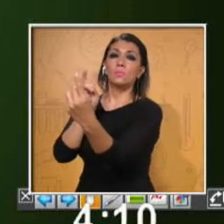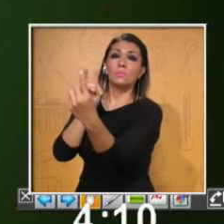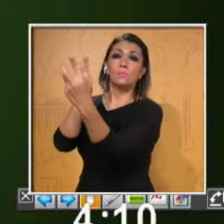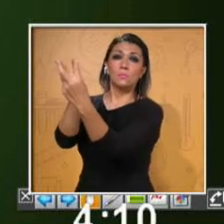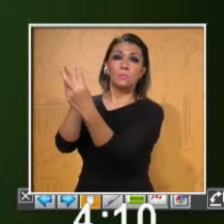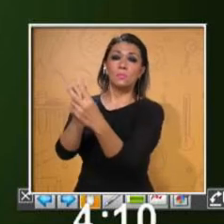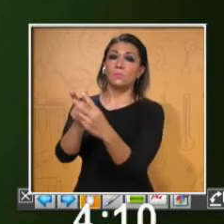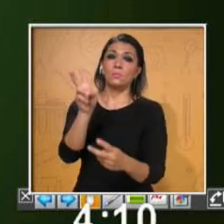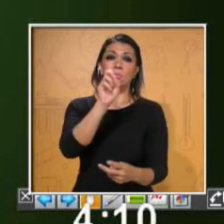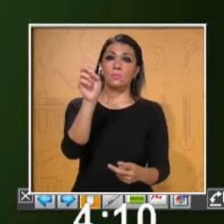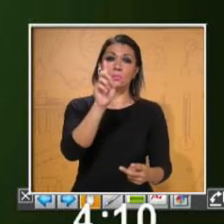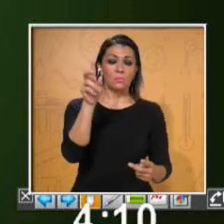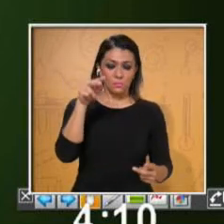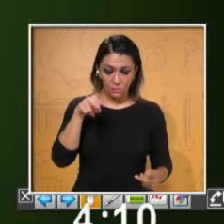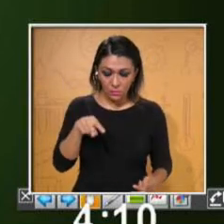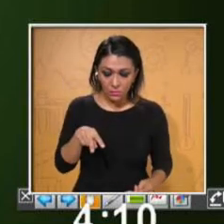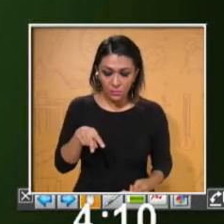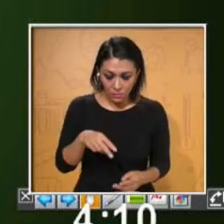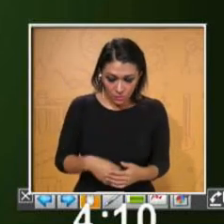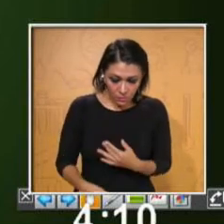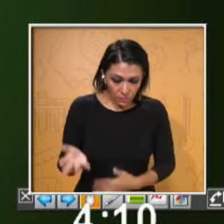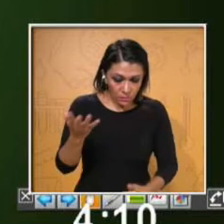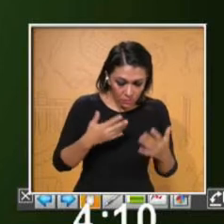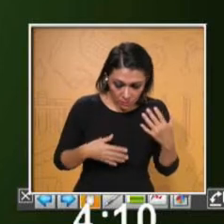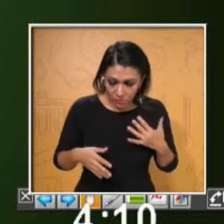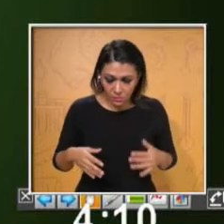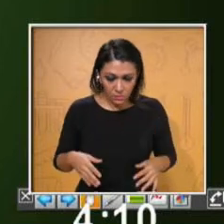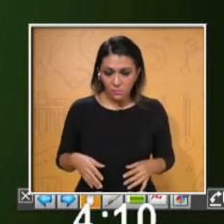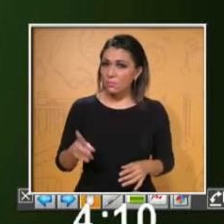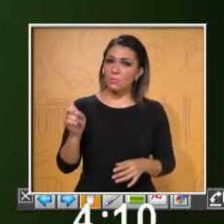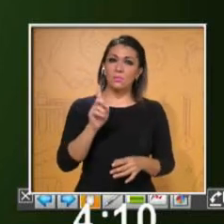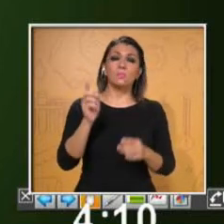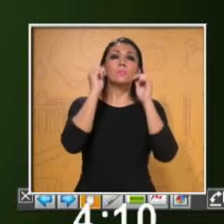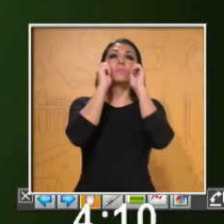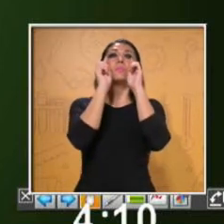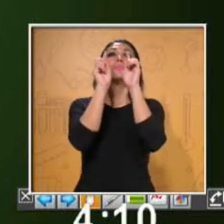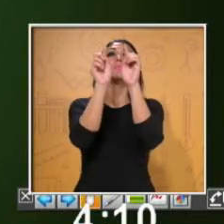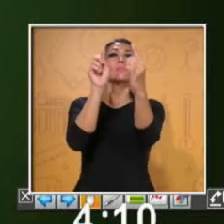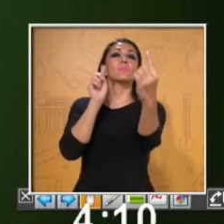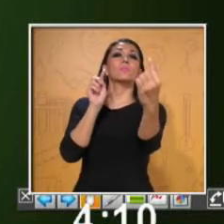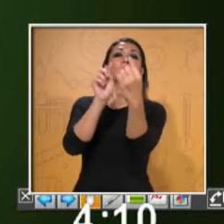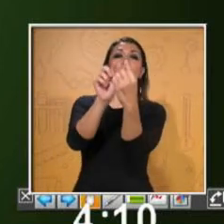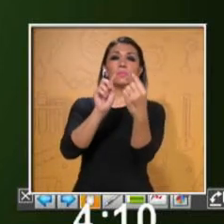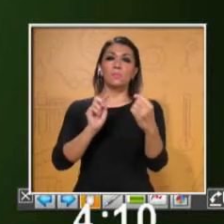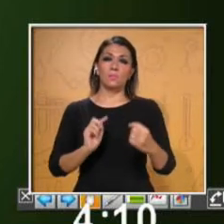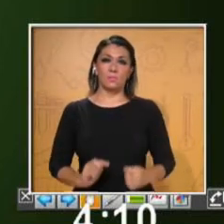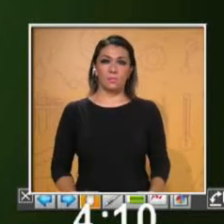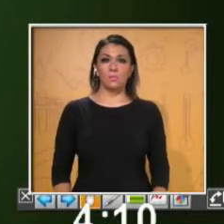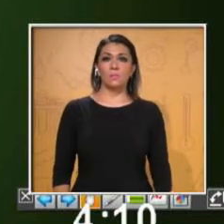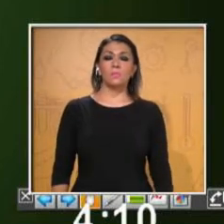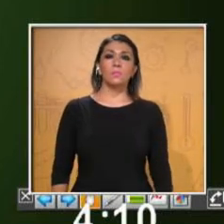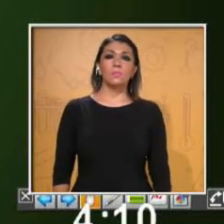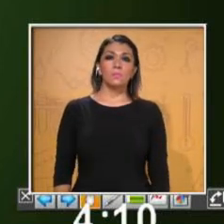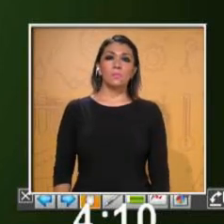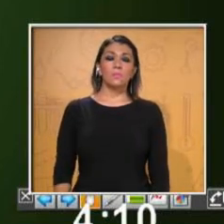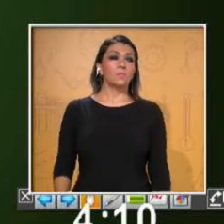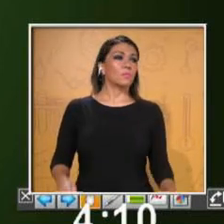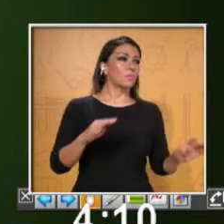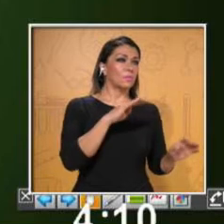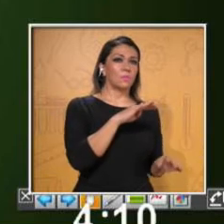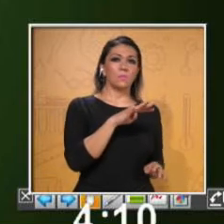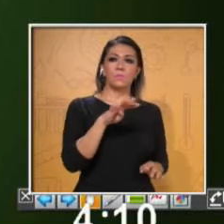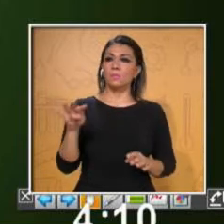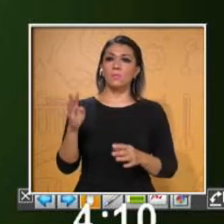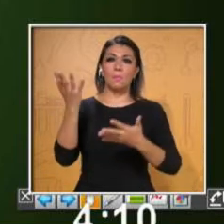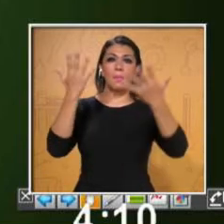hacia el piso mientras estás tú haciendo tu presentación oral. Also we have use hand motions. Haz movimientos